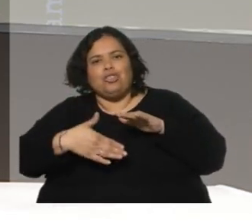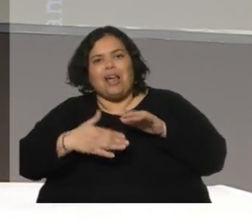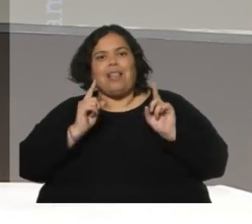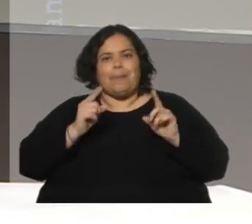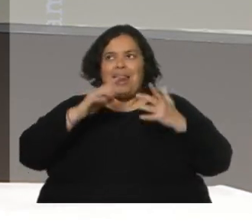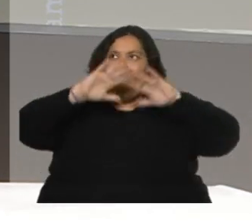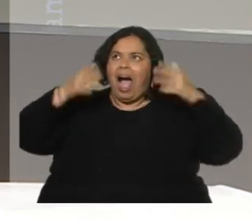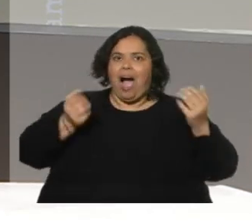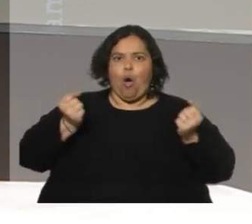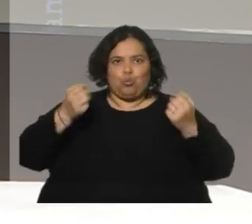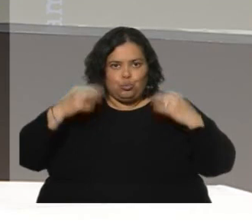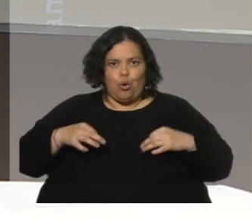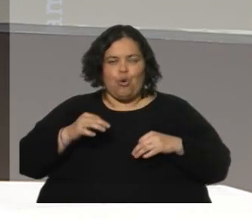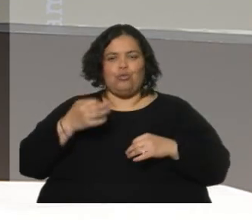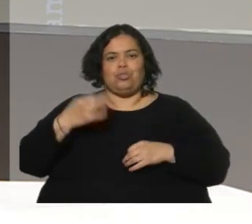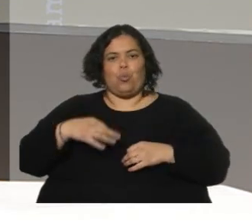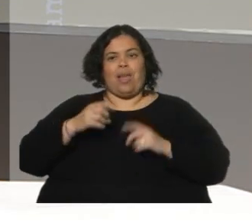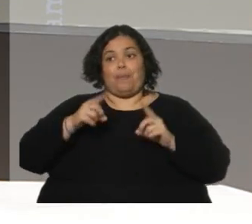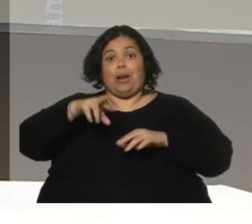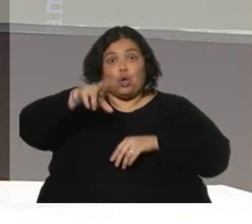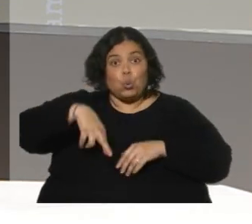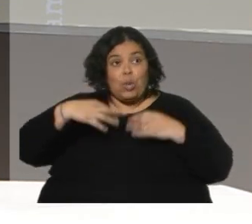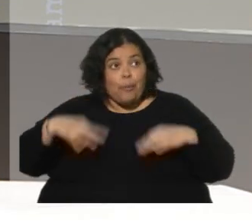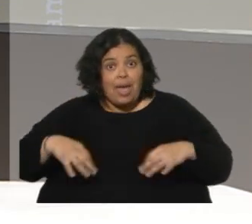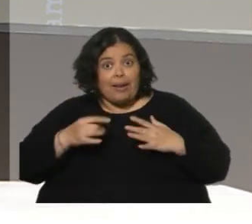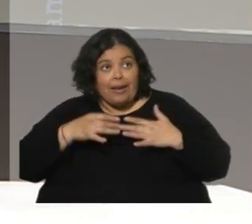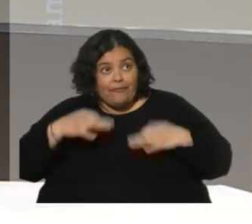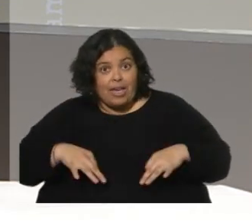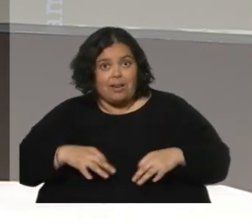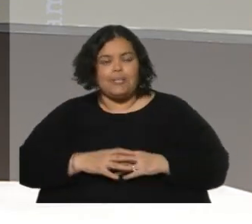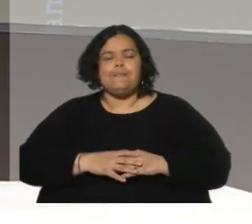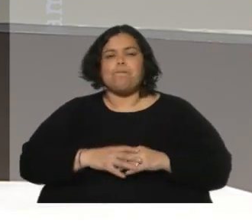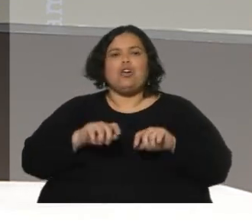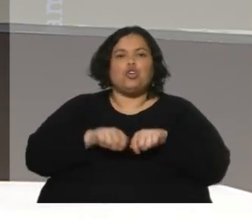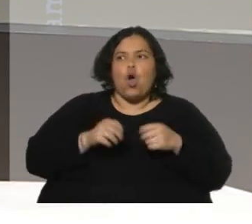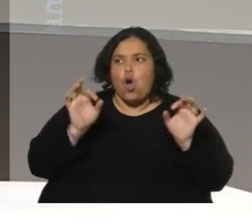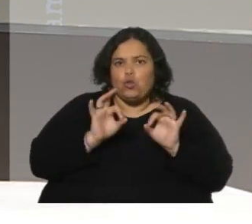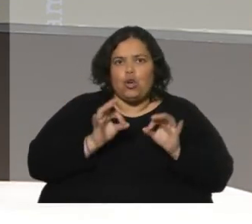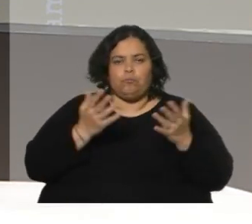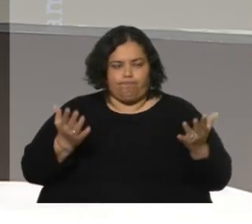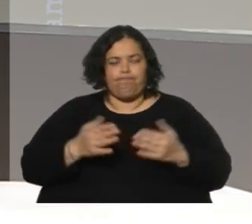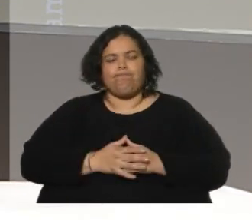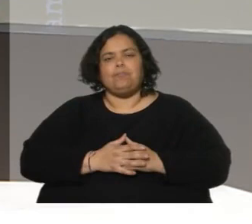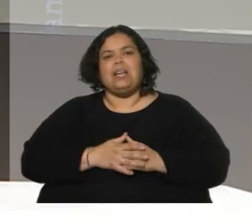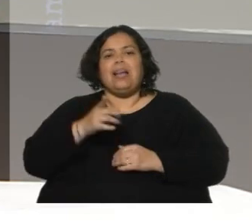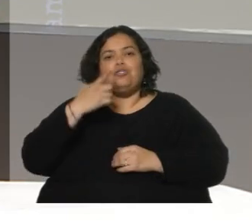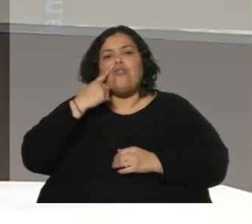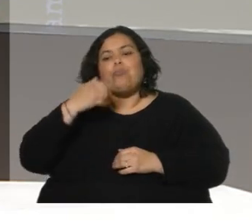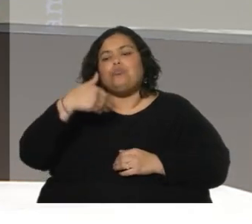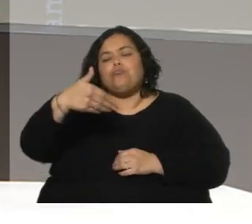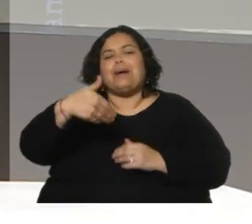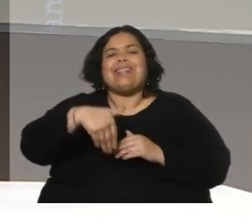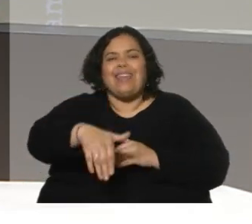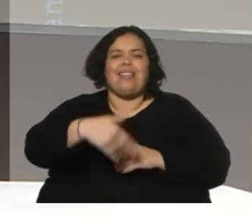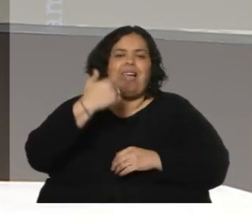seguro en las rutas nacionales. Pero bueno, es un trabajo que seguramente va a dar resultados o vamos a ver realmente las repercusiones más